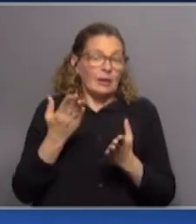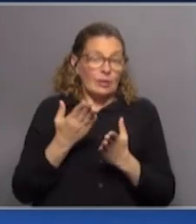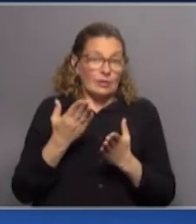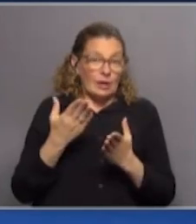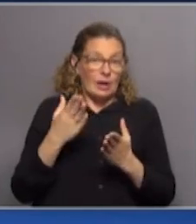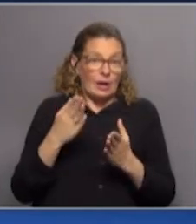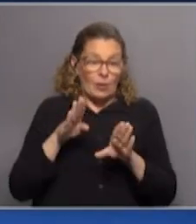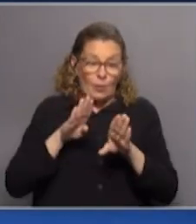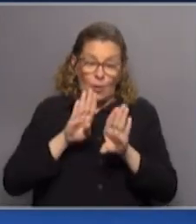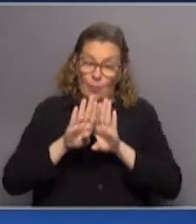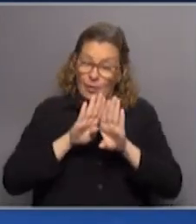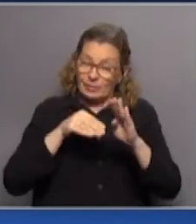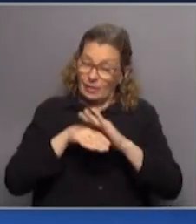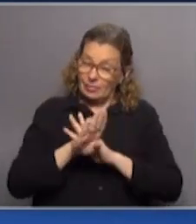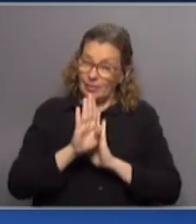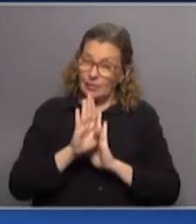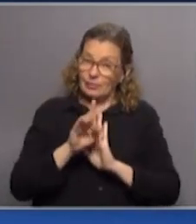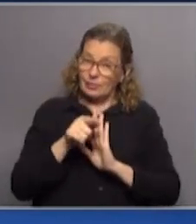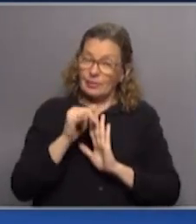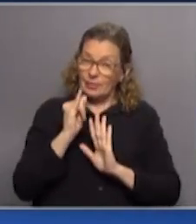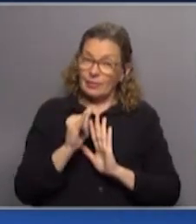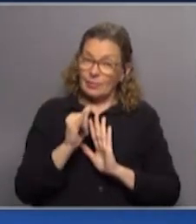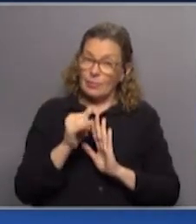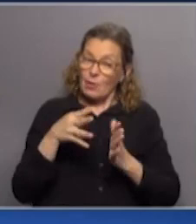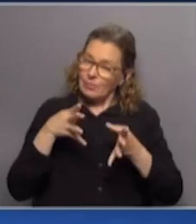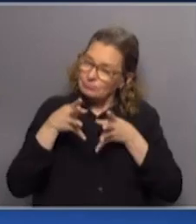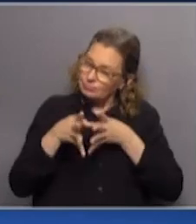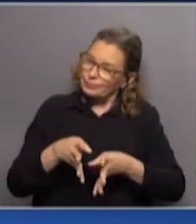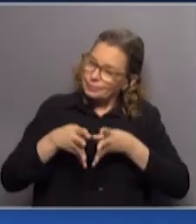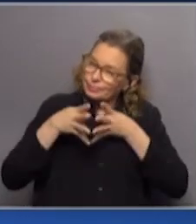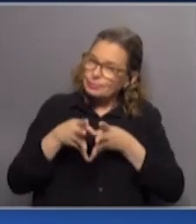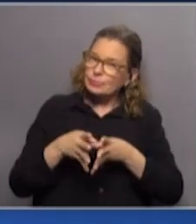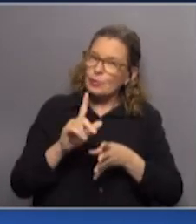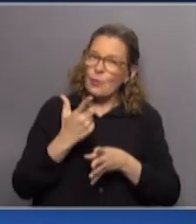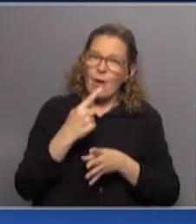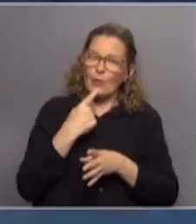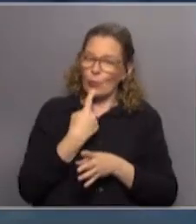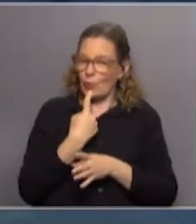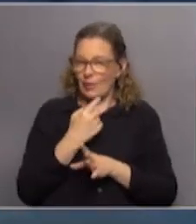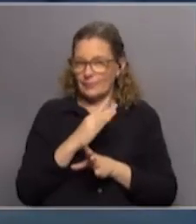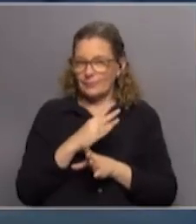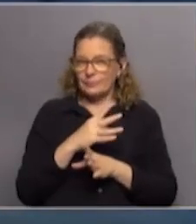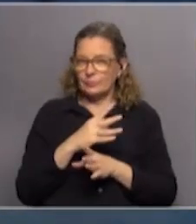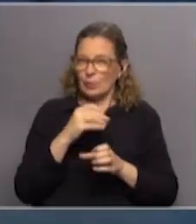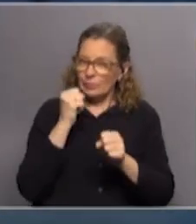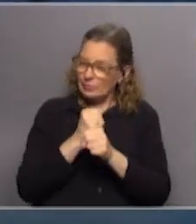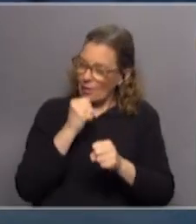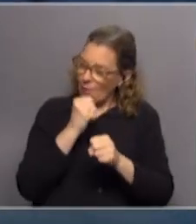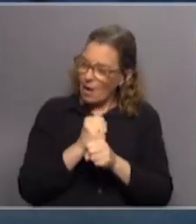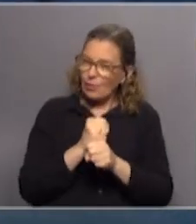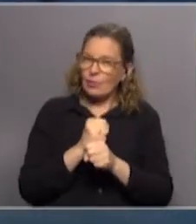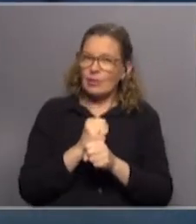encontraron la puerta de entrada, lo que sí nosotros vamos a dar batalla, eso sin lugar a dudas, por nuestras fuentes de trabajo